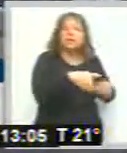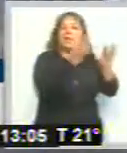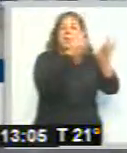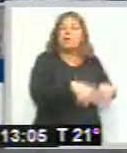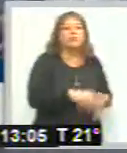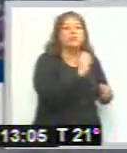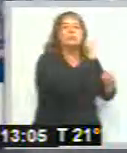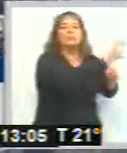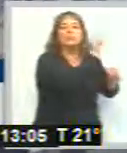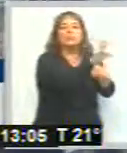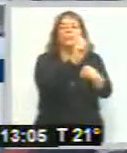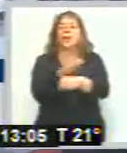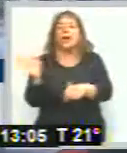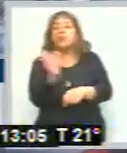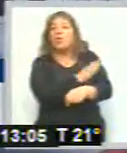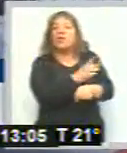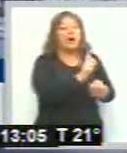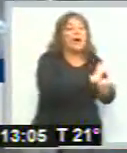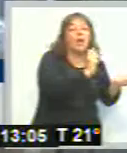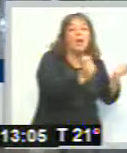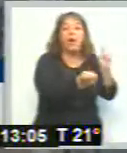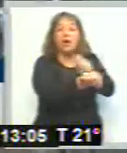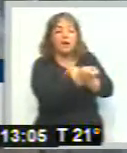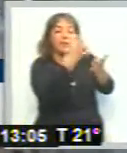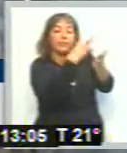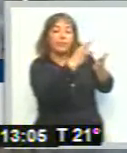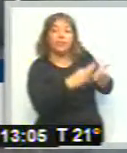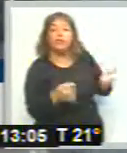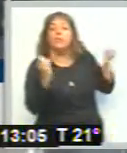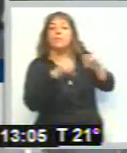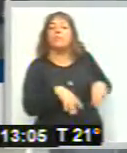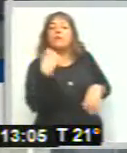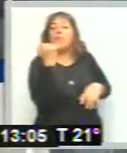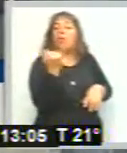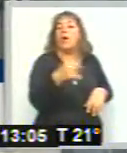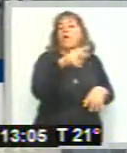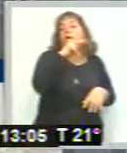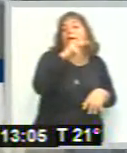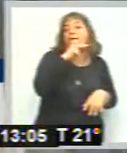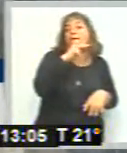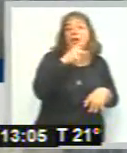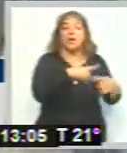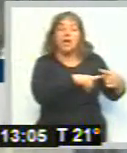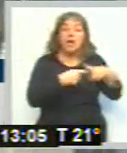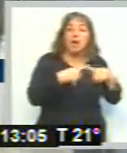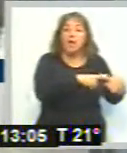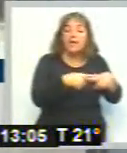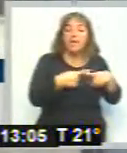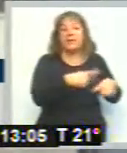las partes de que los alegatos comenzarían este jueves, el viernes serían las réplicas y la semana próxima